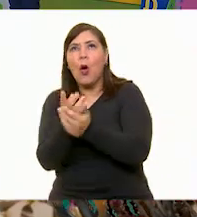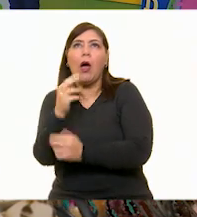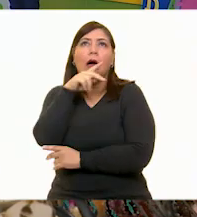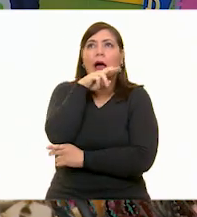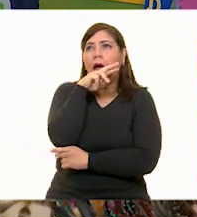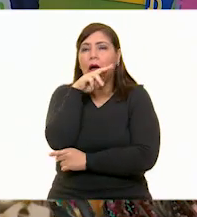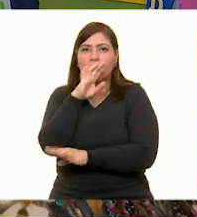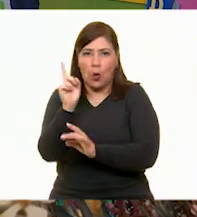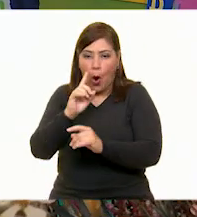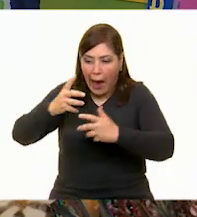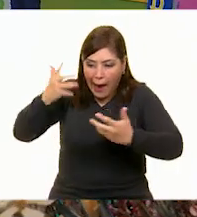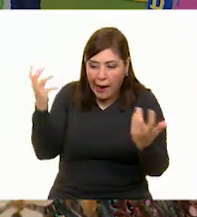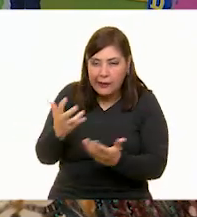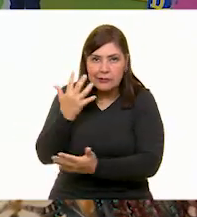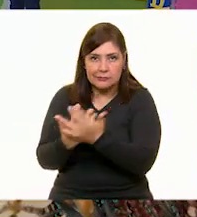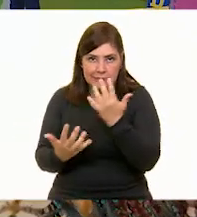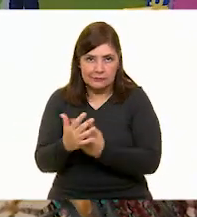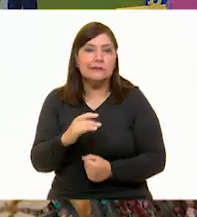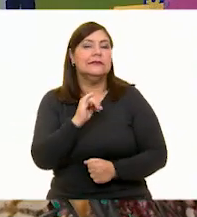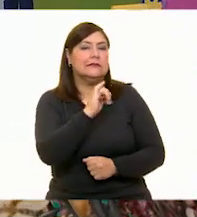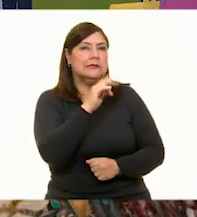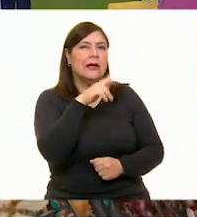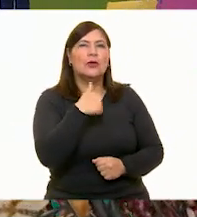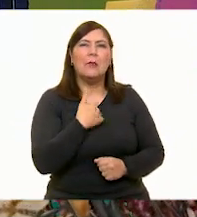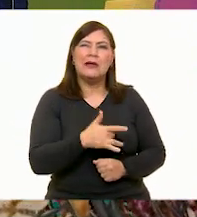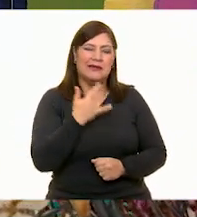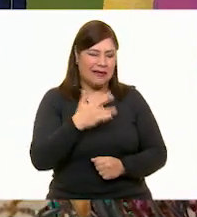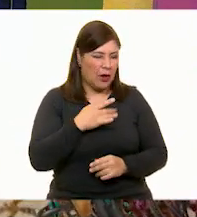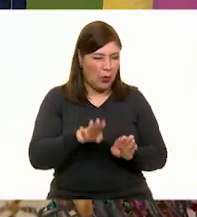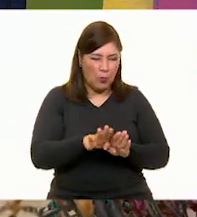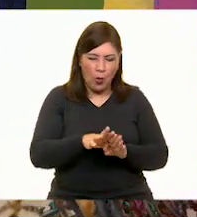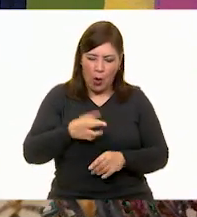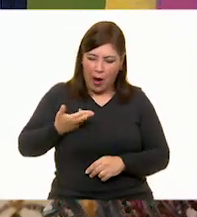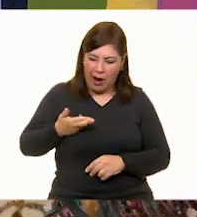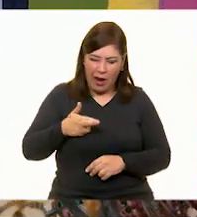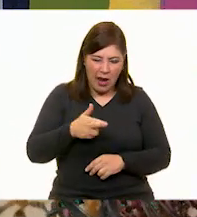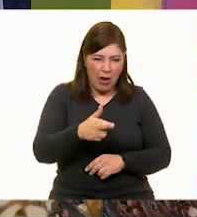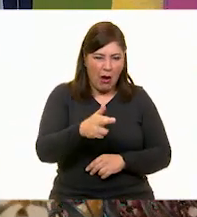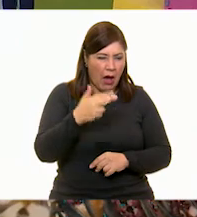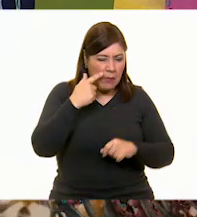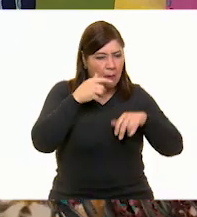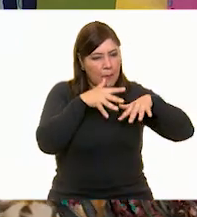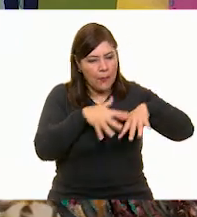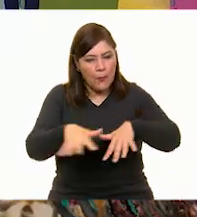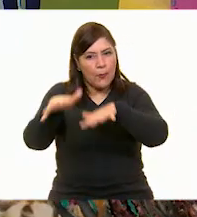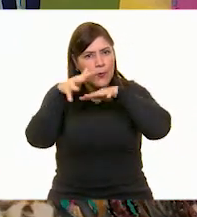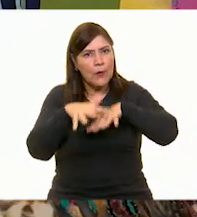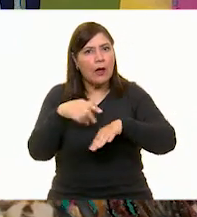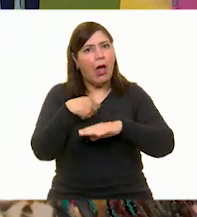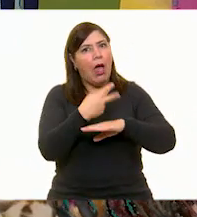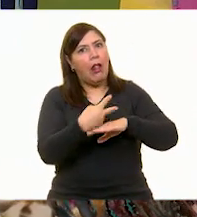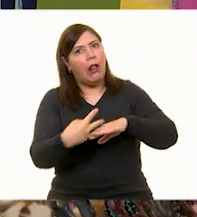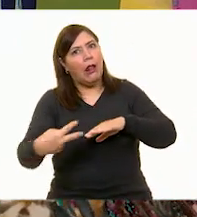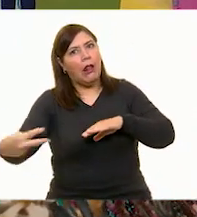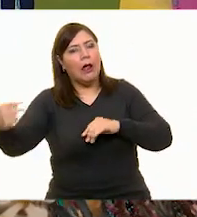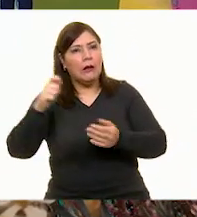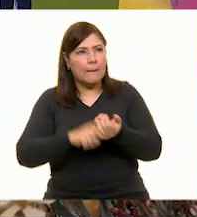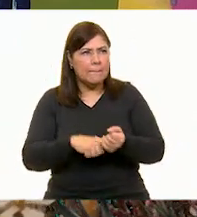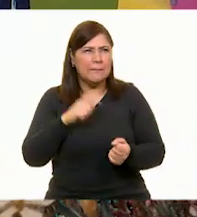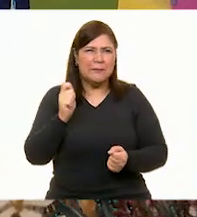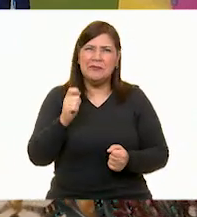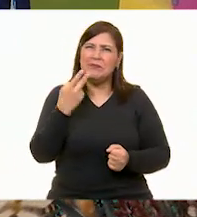Yo me siento como si estuviera en un río, ¿no? Que me lleva a la corriente, pero este río está, pues,